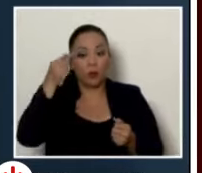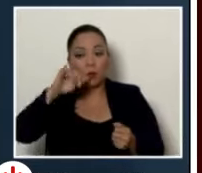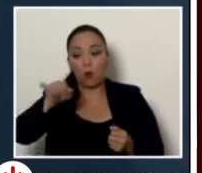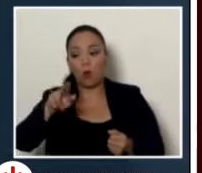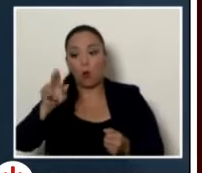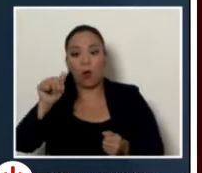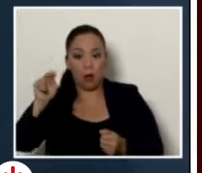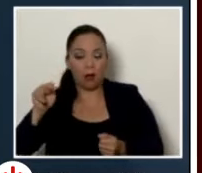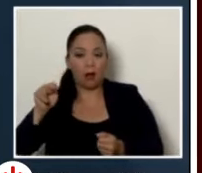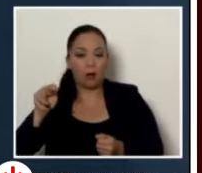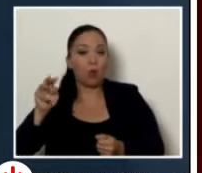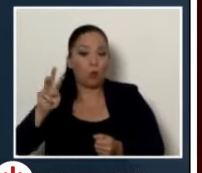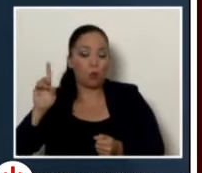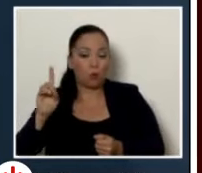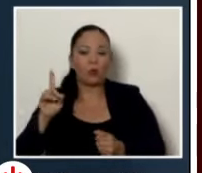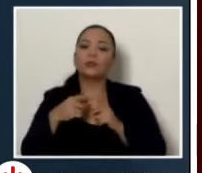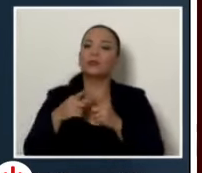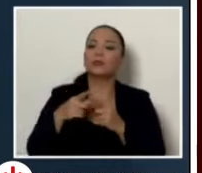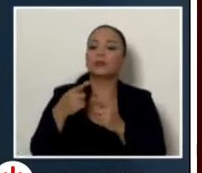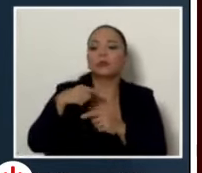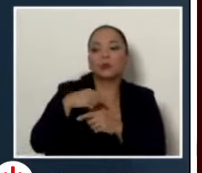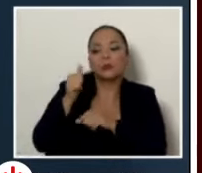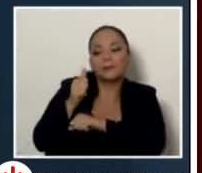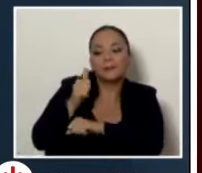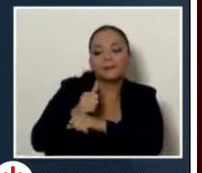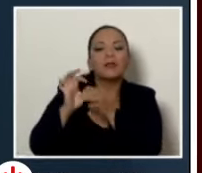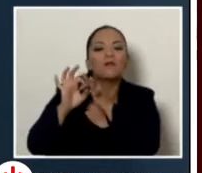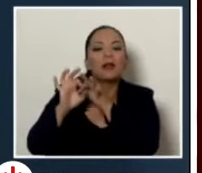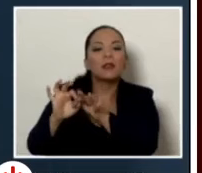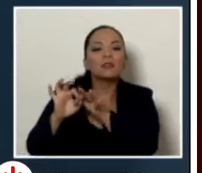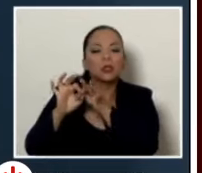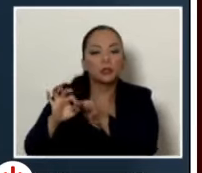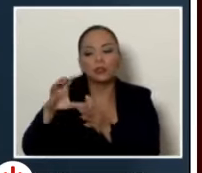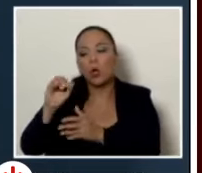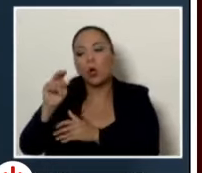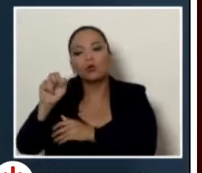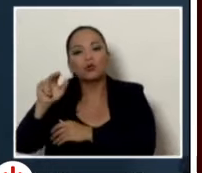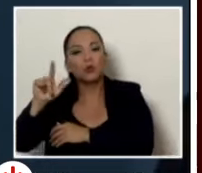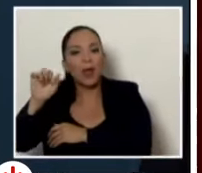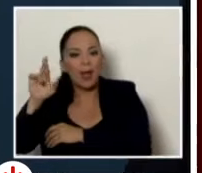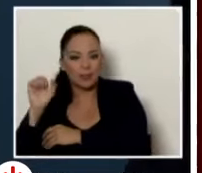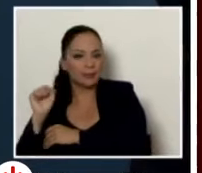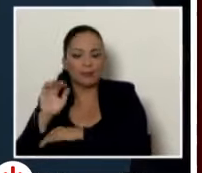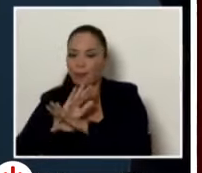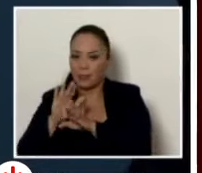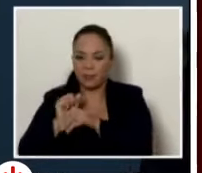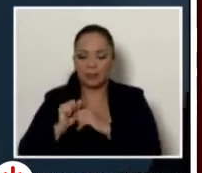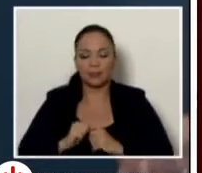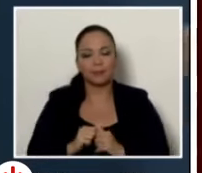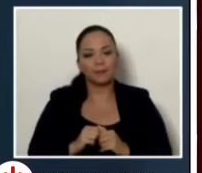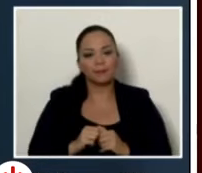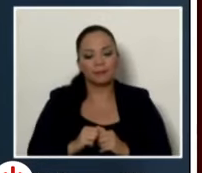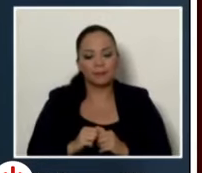establecimos fue el inicio de relaciones consulares en el caso en el nuestro